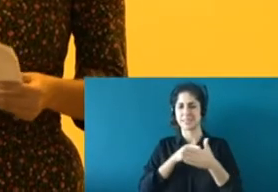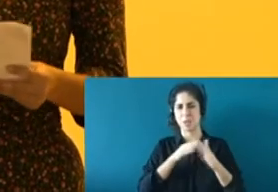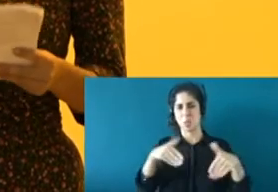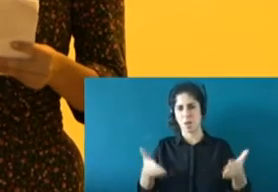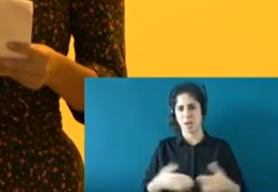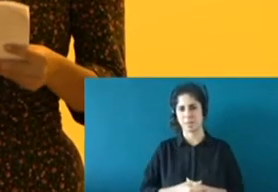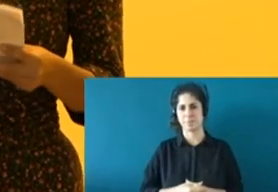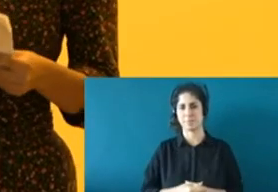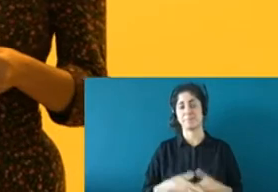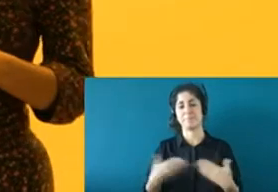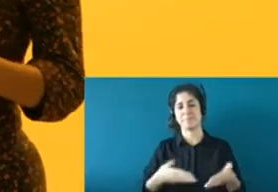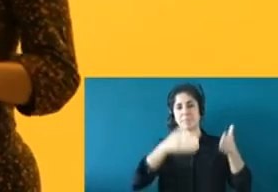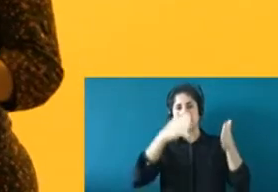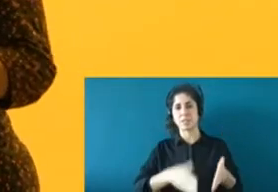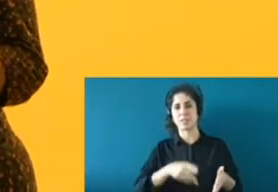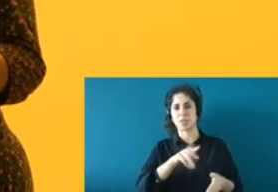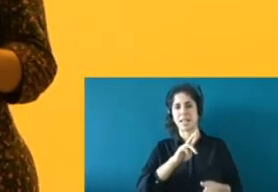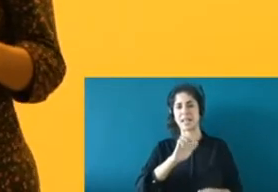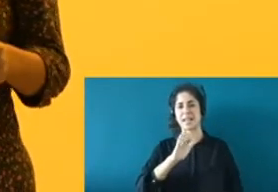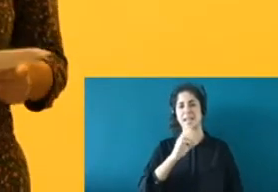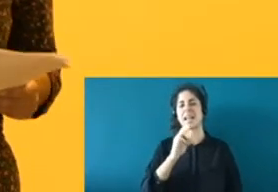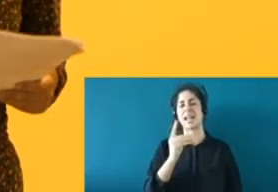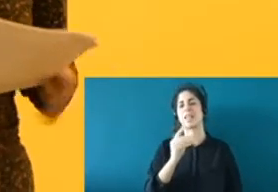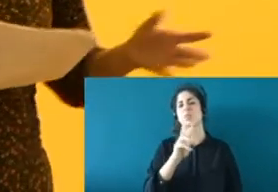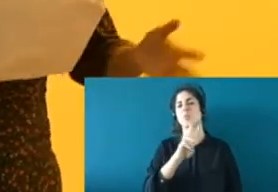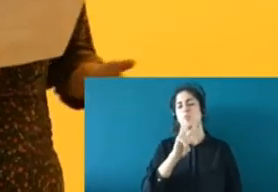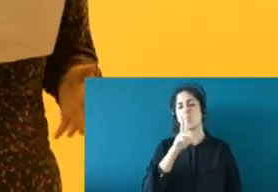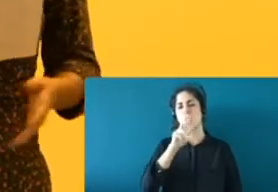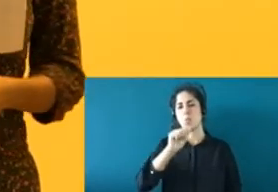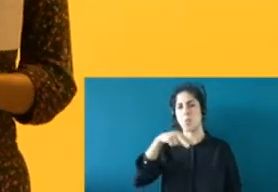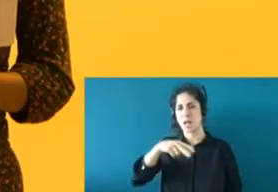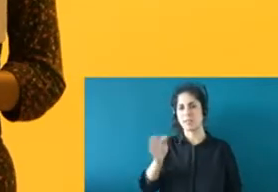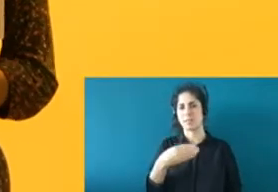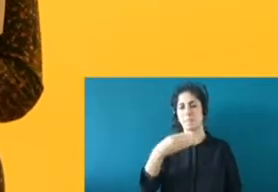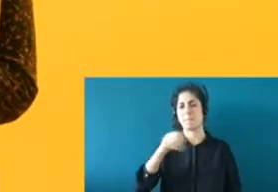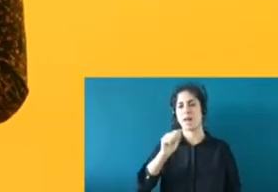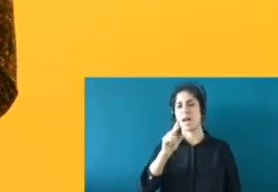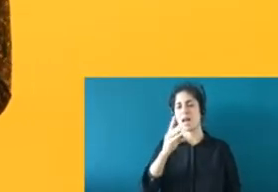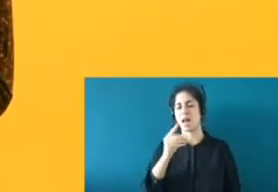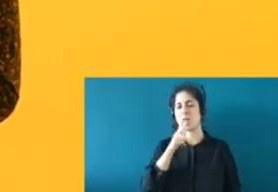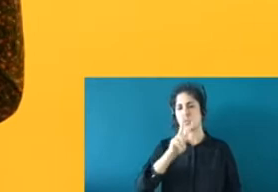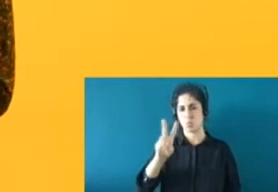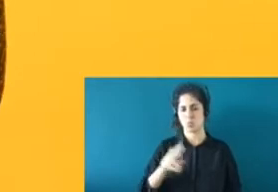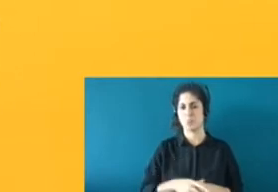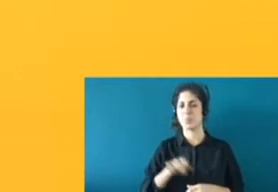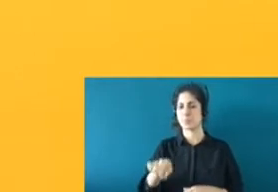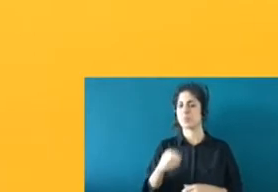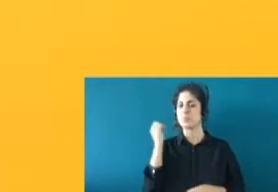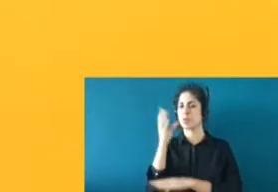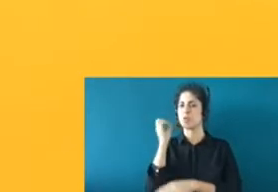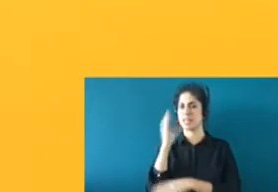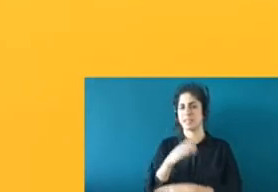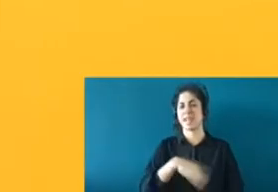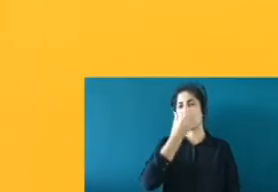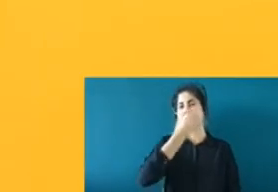esta persona es Redwan Badu Beya, que tiene una ponencia que ha titulado Racismo institucional, invisible